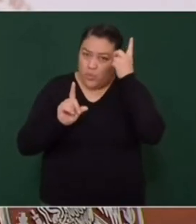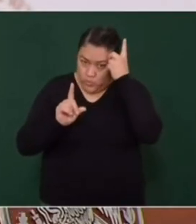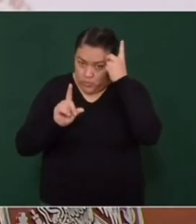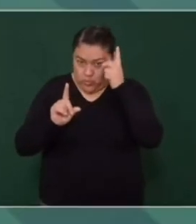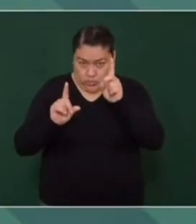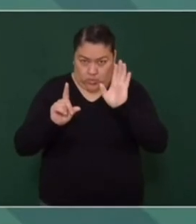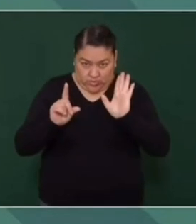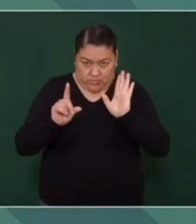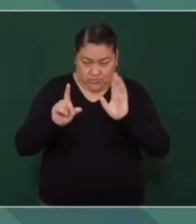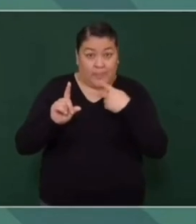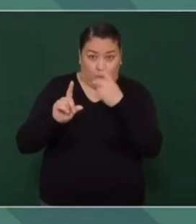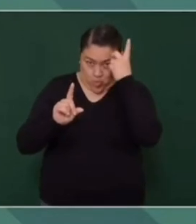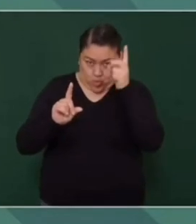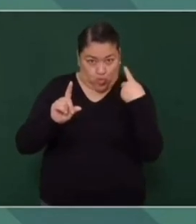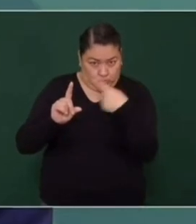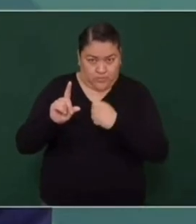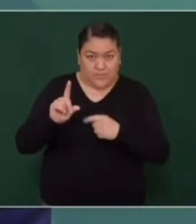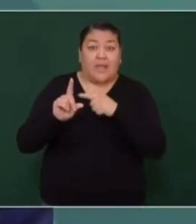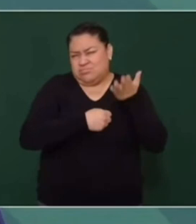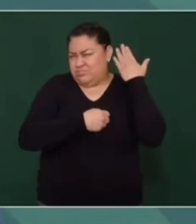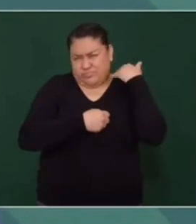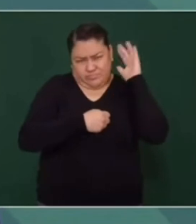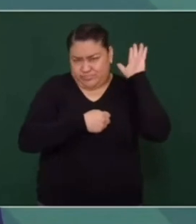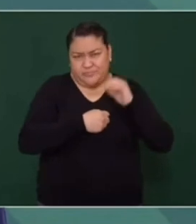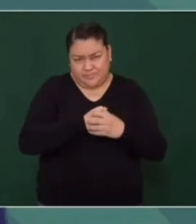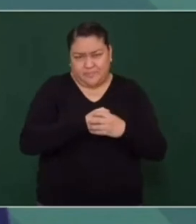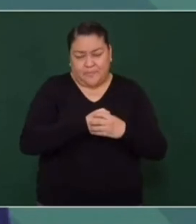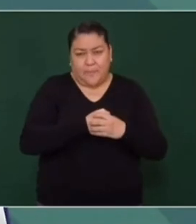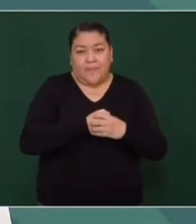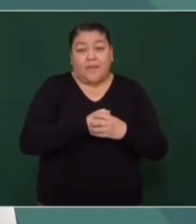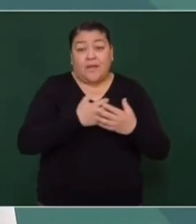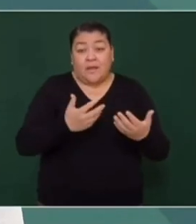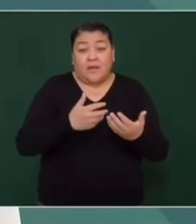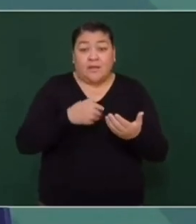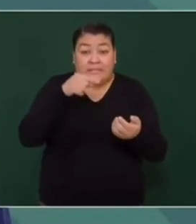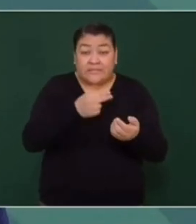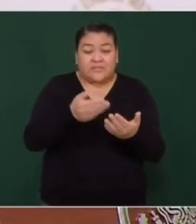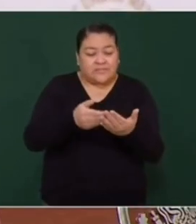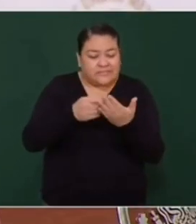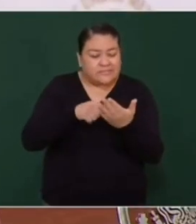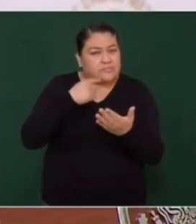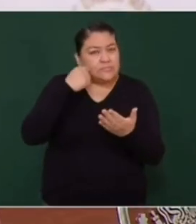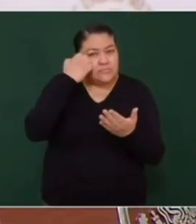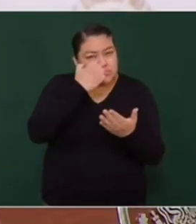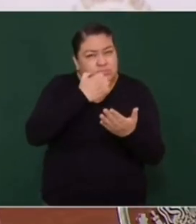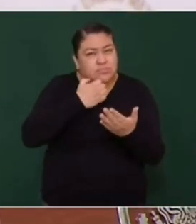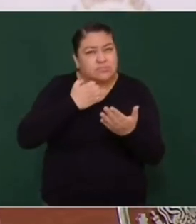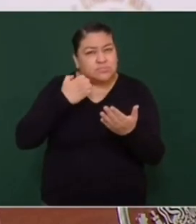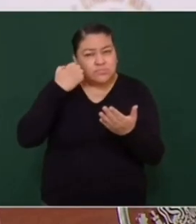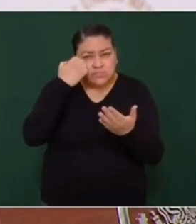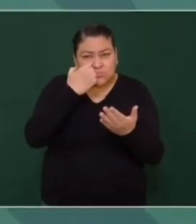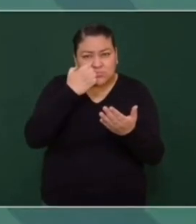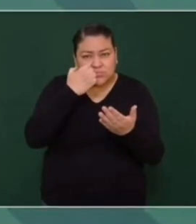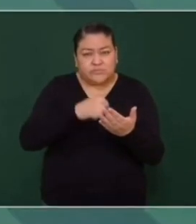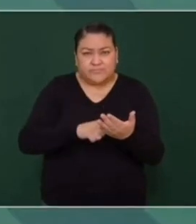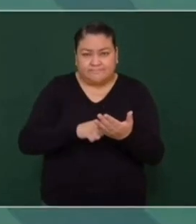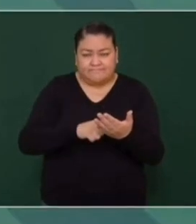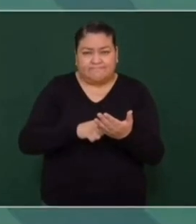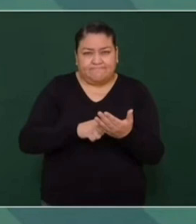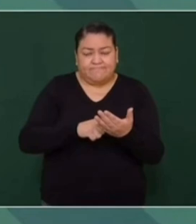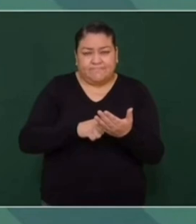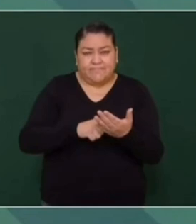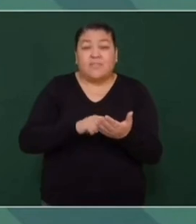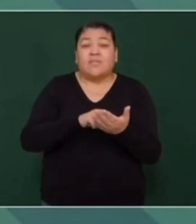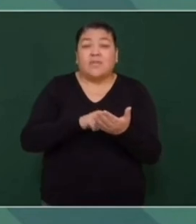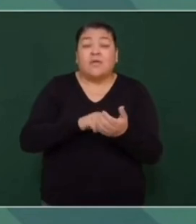esa es la palabra, de una universidad. Entonces, todo esto hay que verlo con cuidado, porque hay